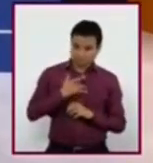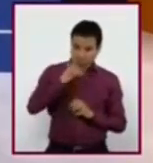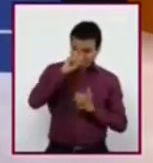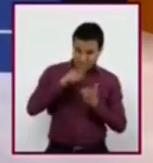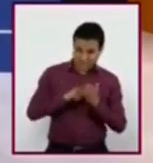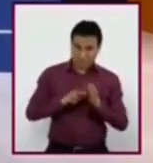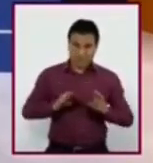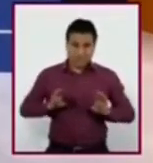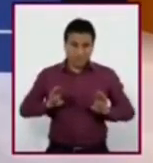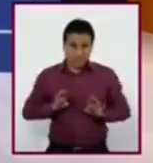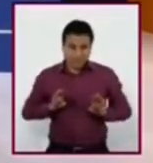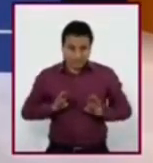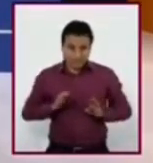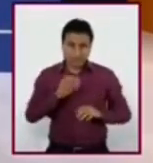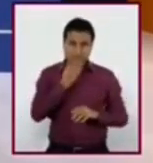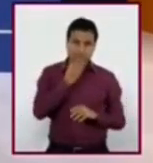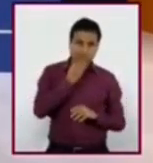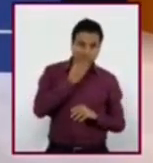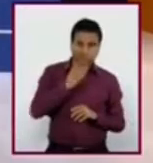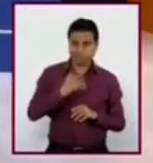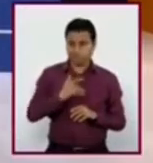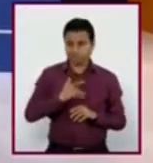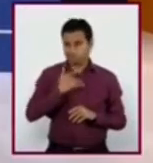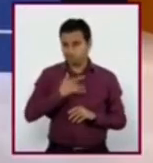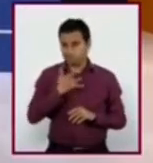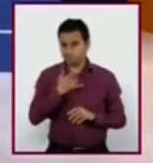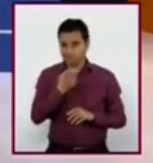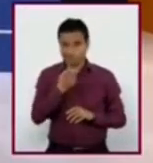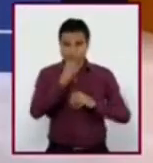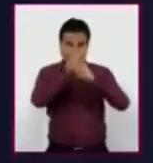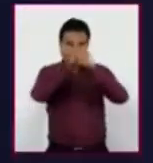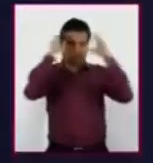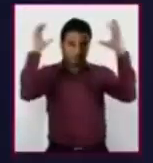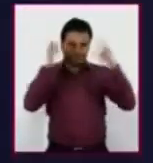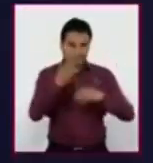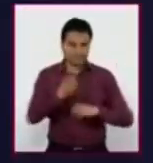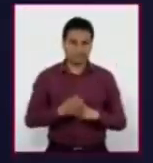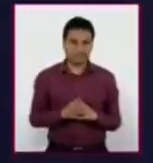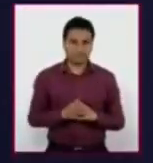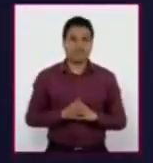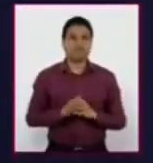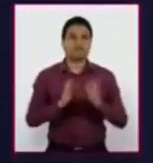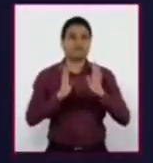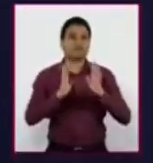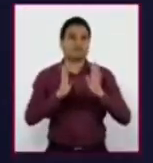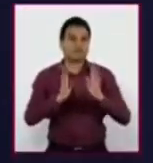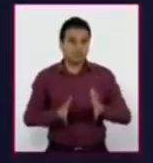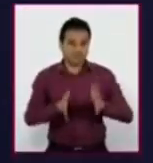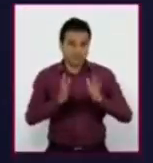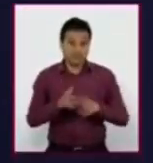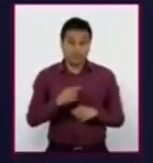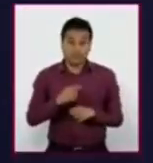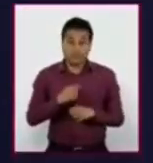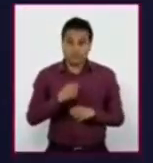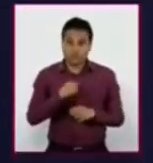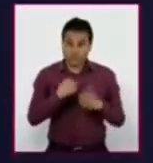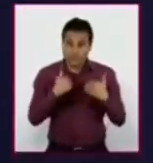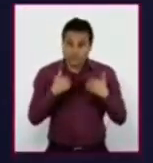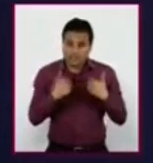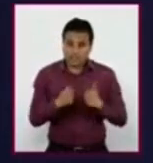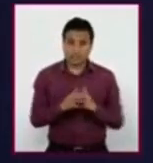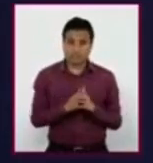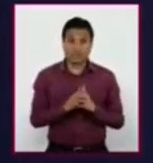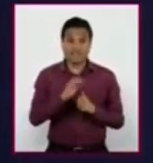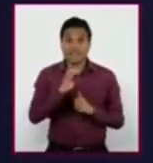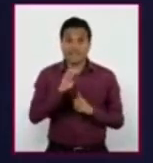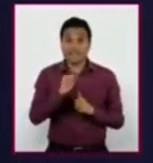o comportamientos de un grupo o persona específica. De esto que nos comenta, puedo deducir que un estereotipo